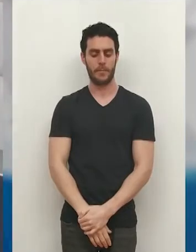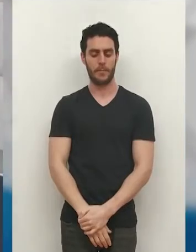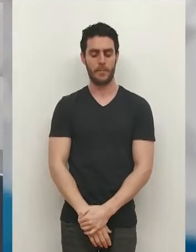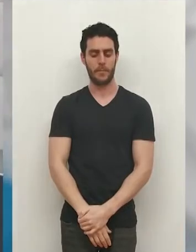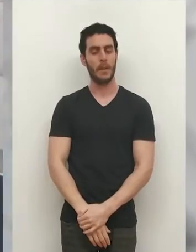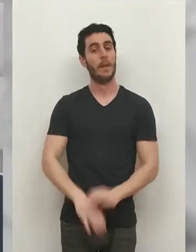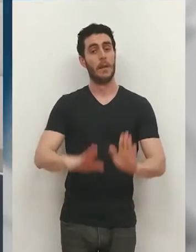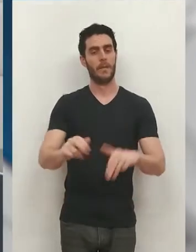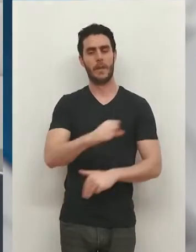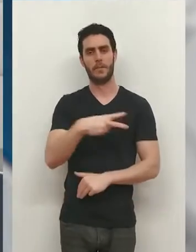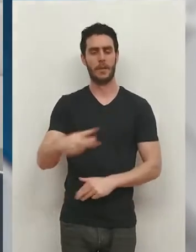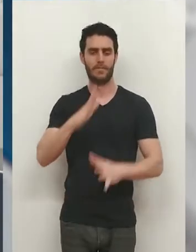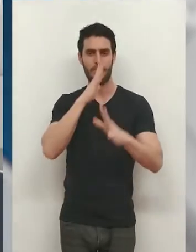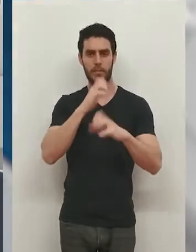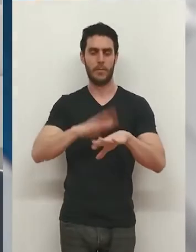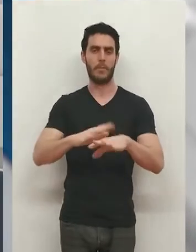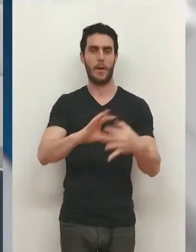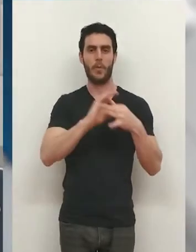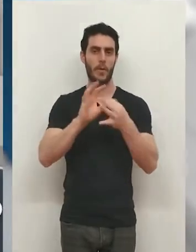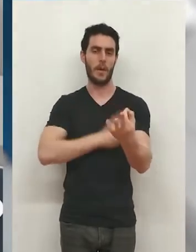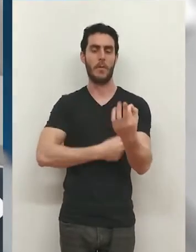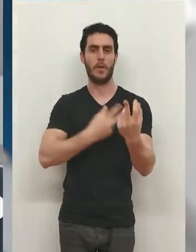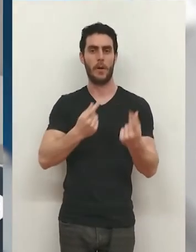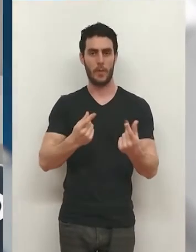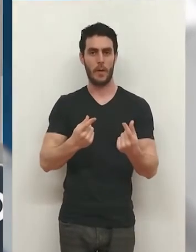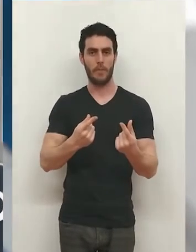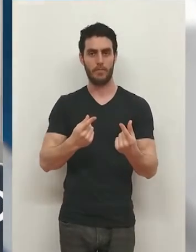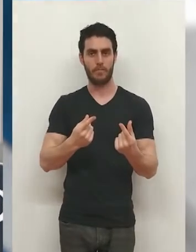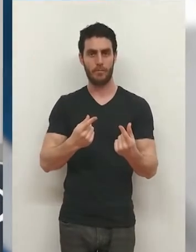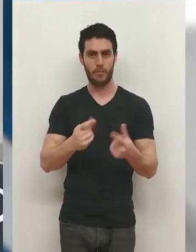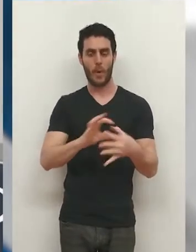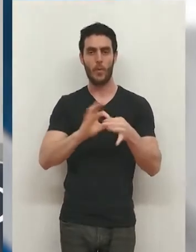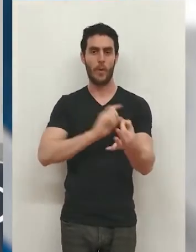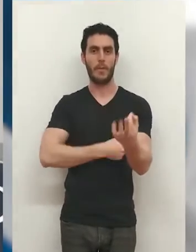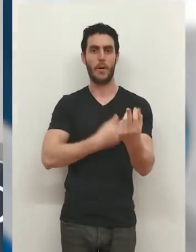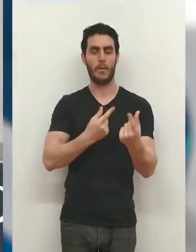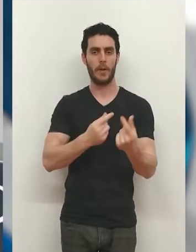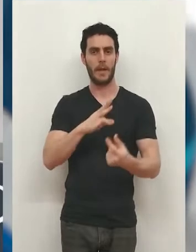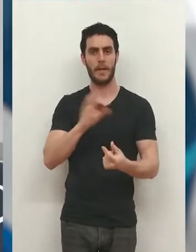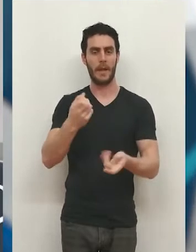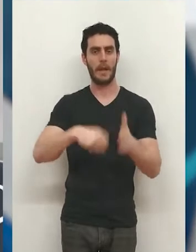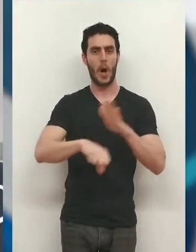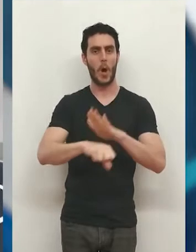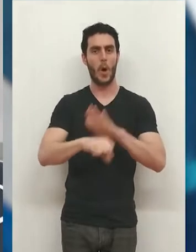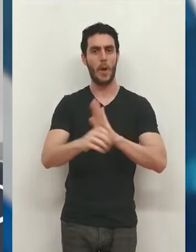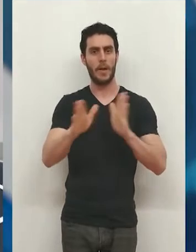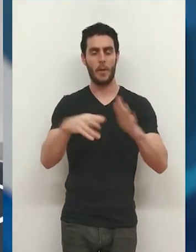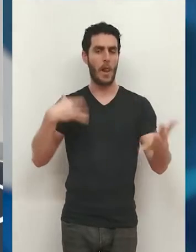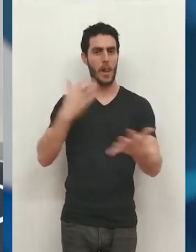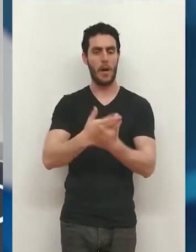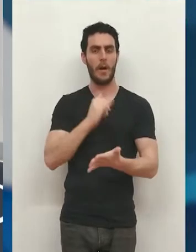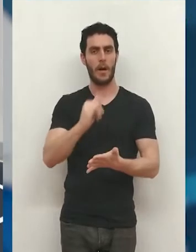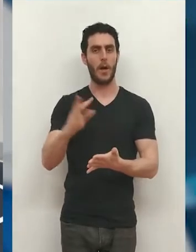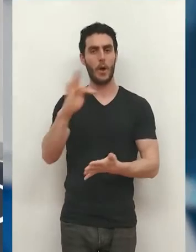Perdonar demasiado acabó teniendo consecuencias fatales para la Unión Deportiva Logroñés. El cuadro blanquirrojo ha notado solo 30 goles en lo que va de